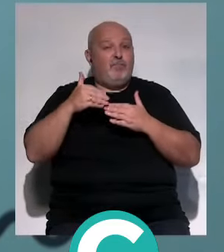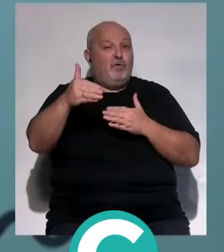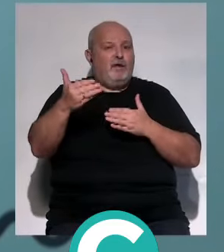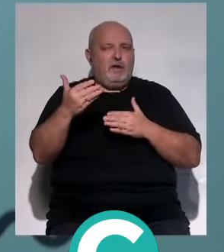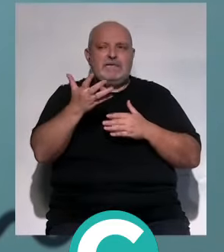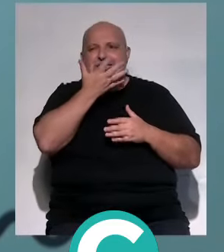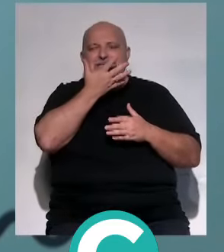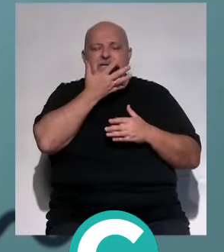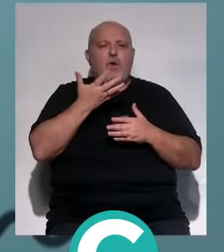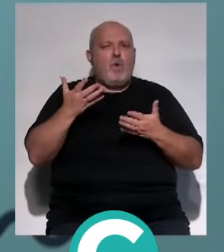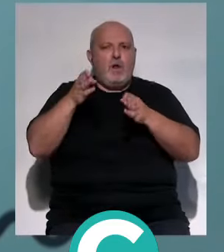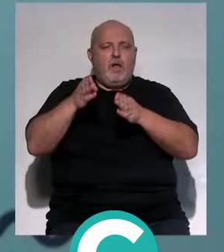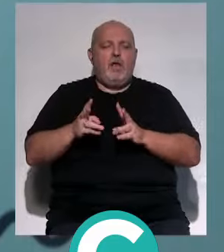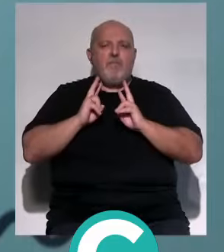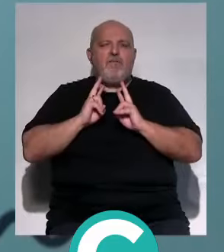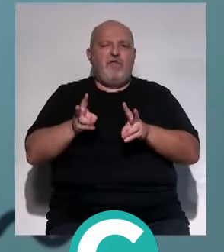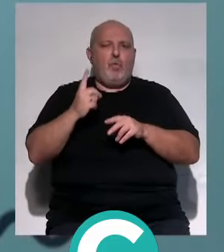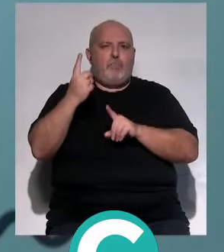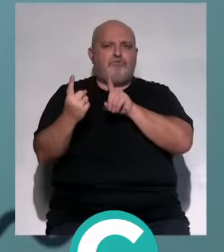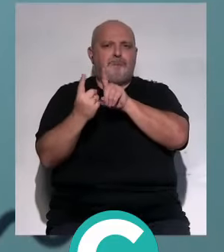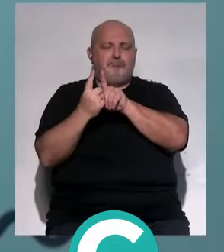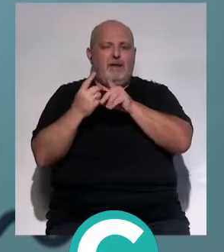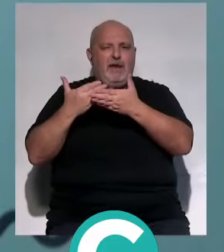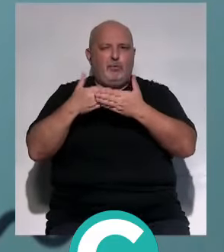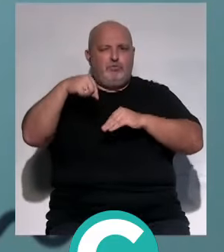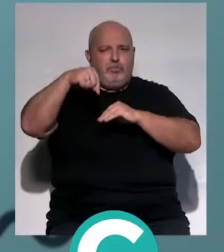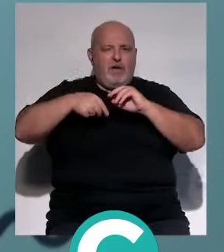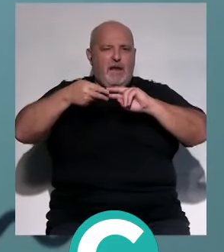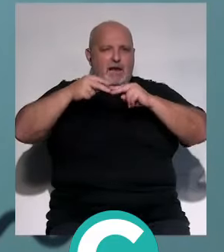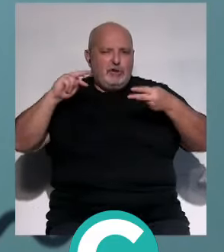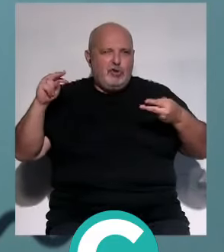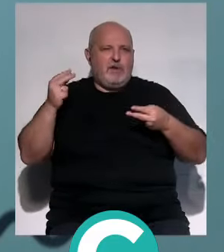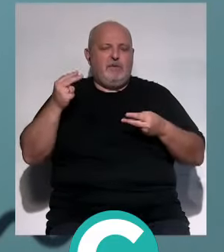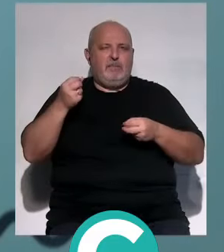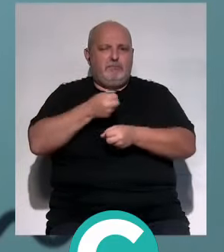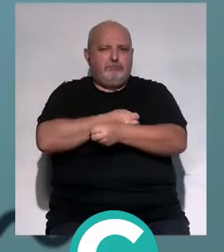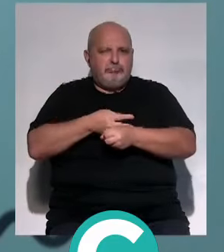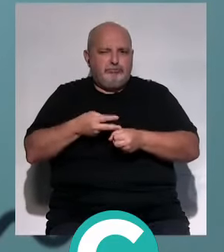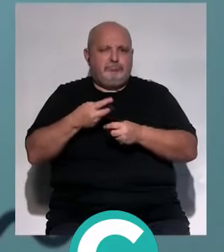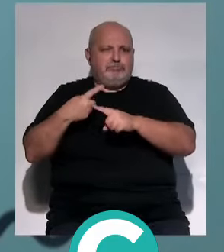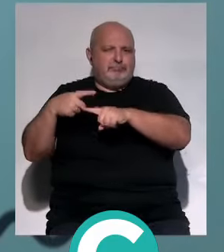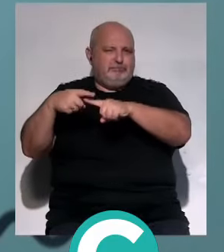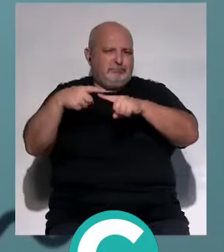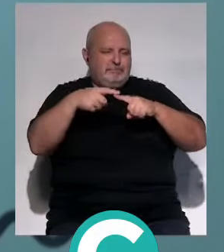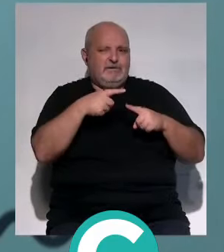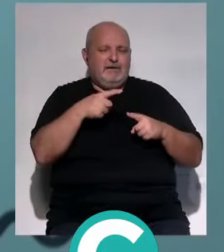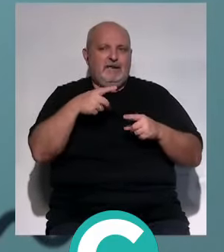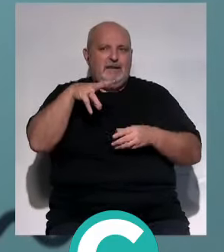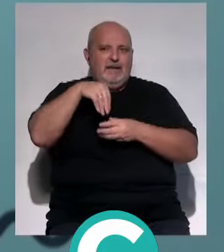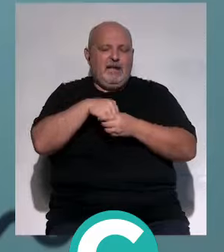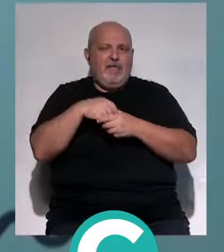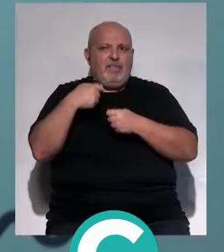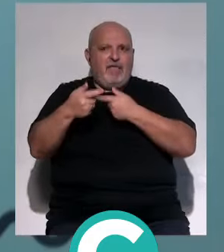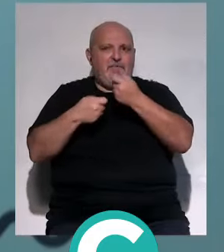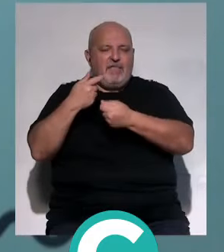es identificar qué pacientes se van a beneficiar a través de estudios genéticos, a través de marcadores predictivos de respuesta a tratamiento,